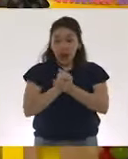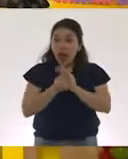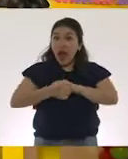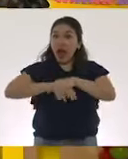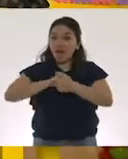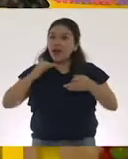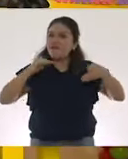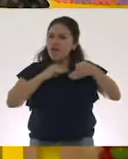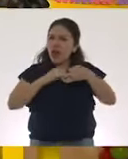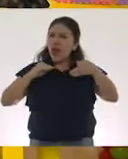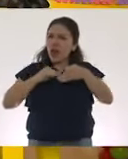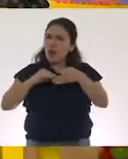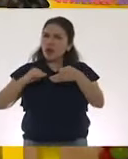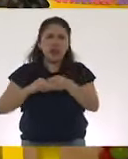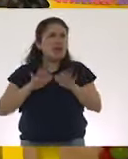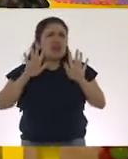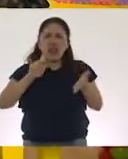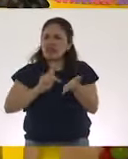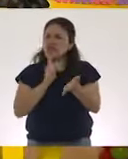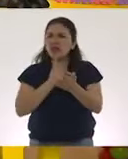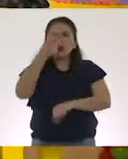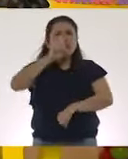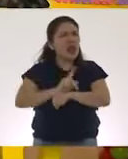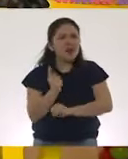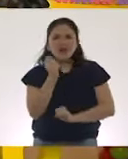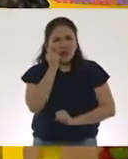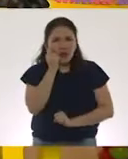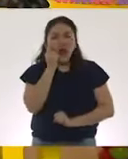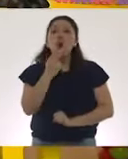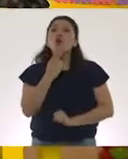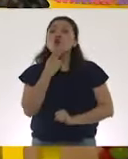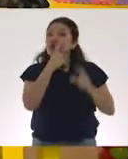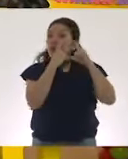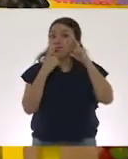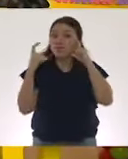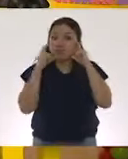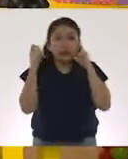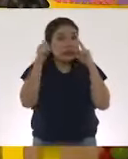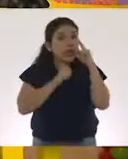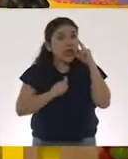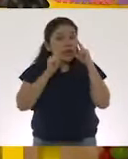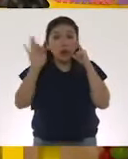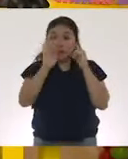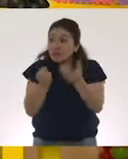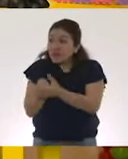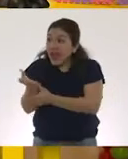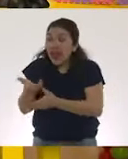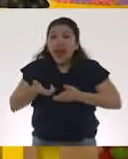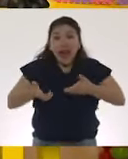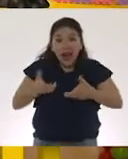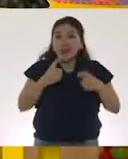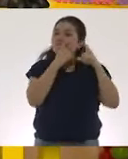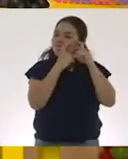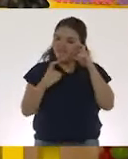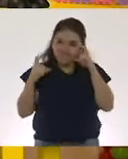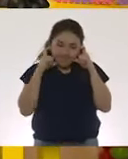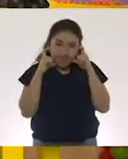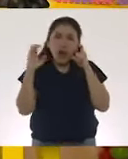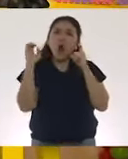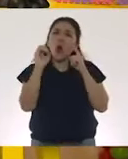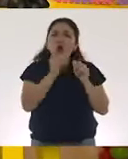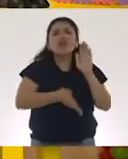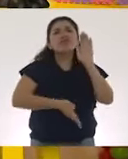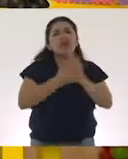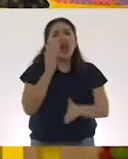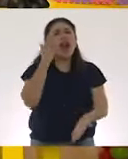frecuentemente, por lo menos más de 10 veces al día. Estar usando el tapabocas en todo momento, si es que van a salir de sus casas, si es que van